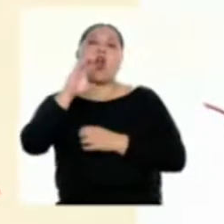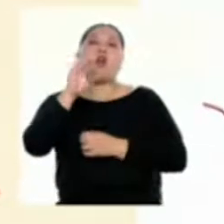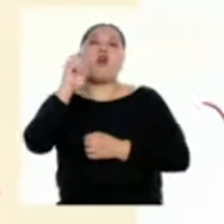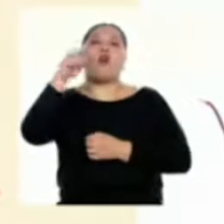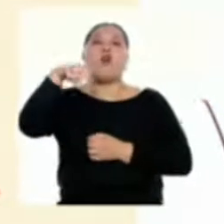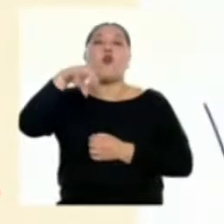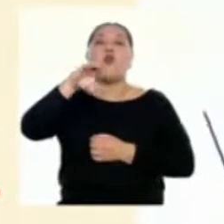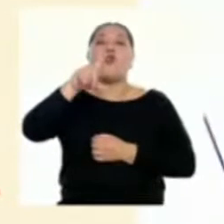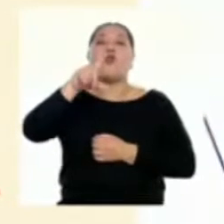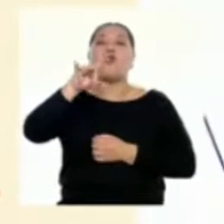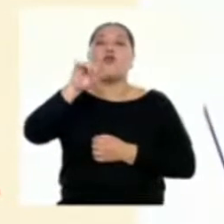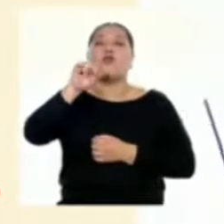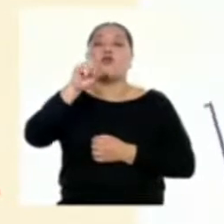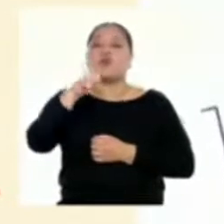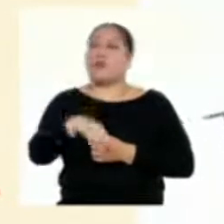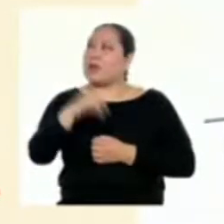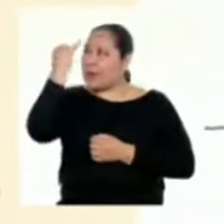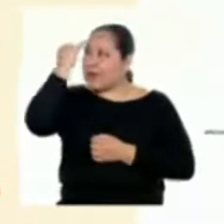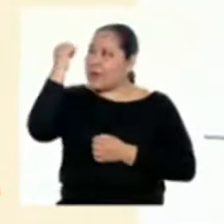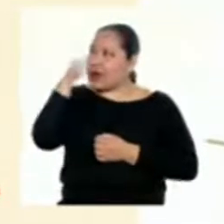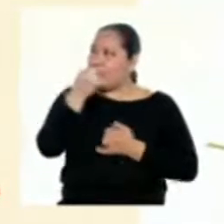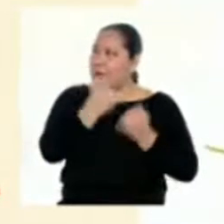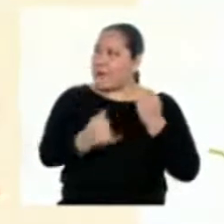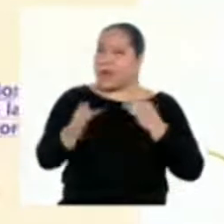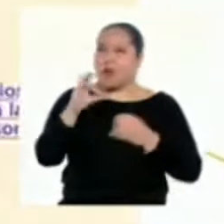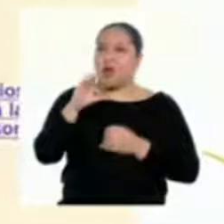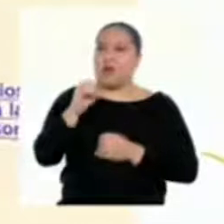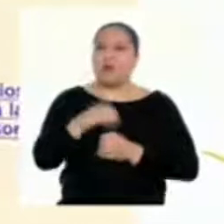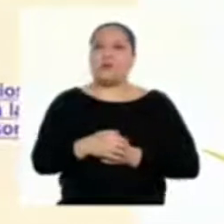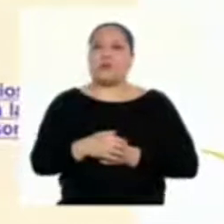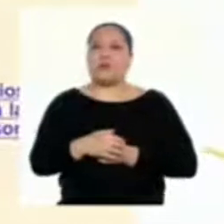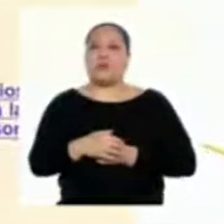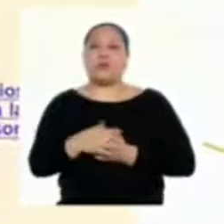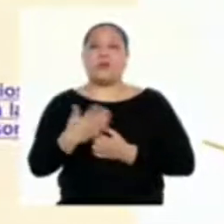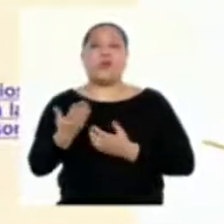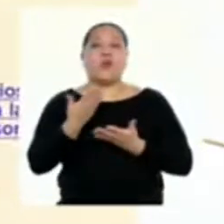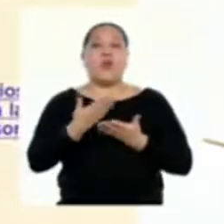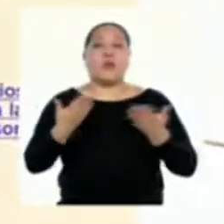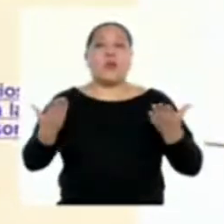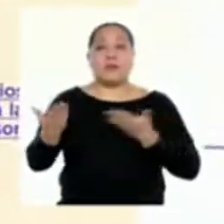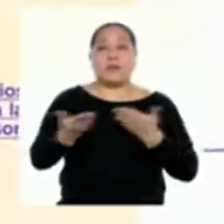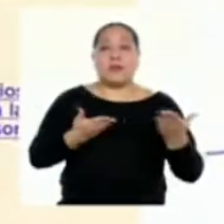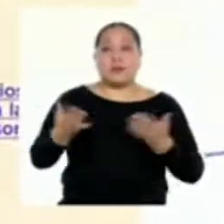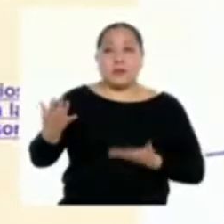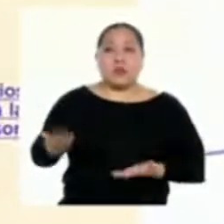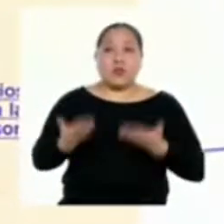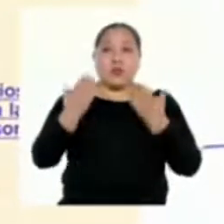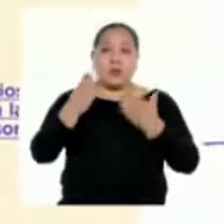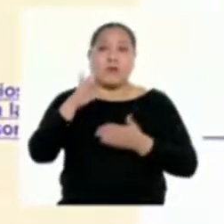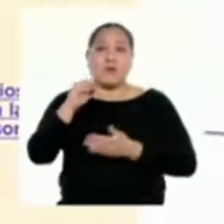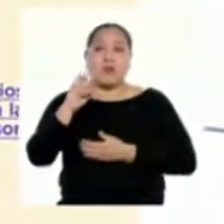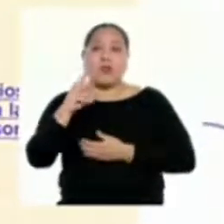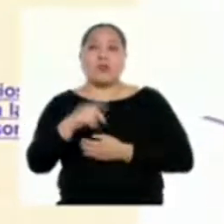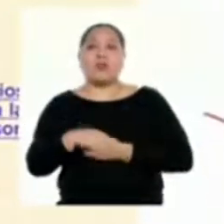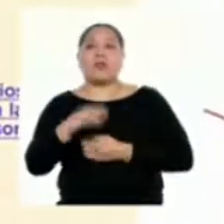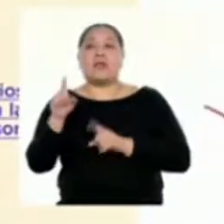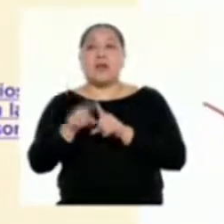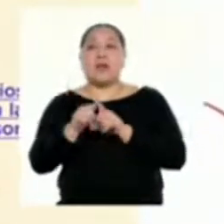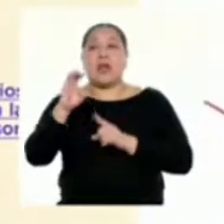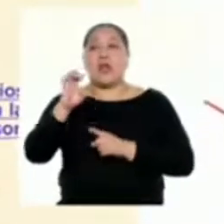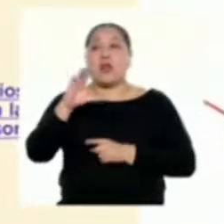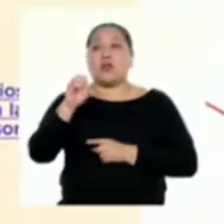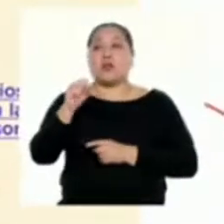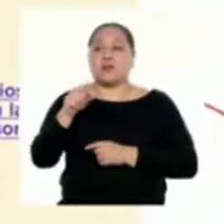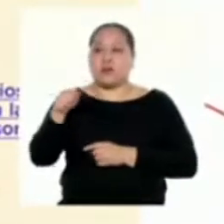La idea que sobrayé para eso fue Los bienes y servicios aportados por la biodiversidad y los ecosistemas tienen un valor